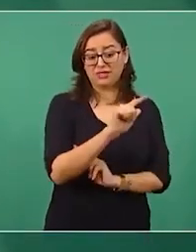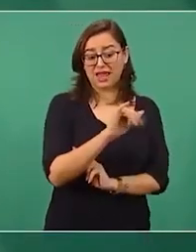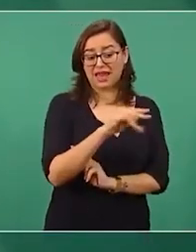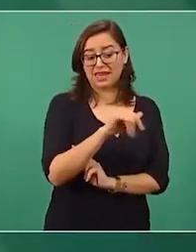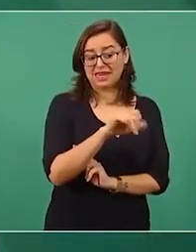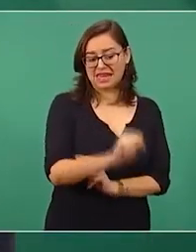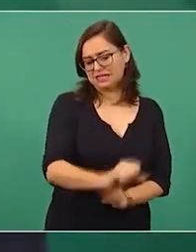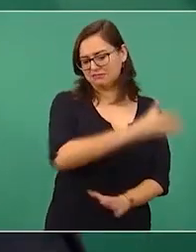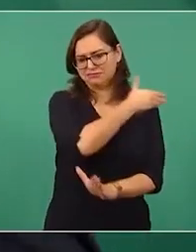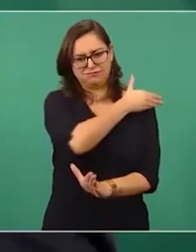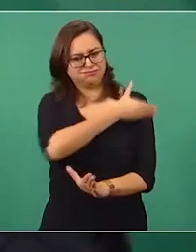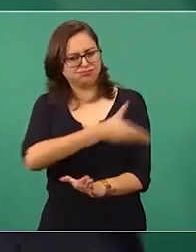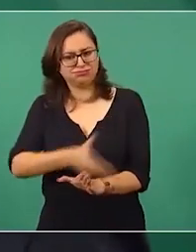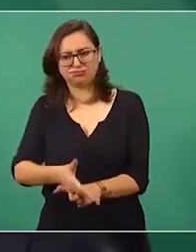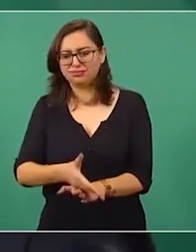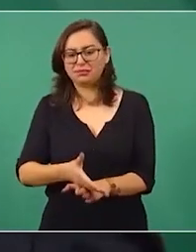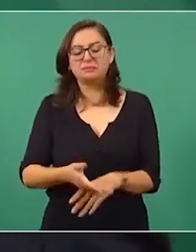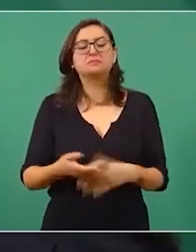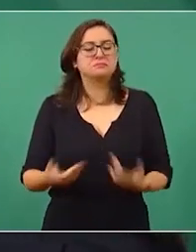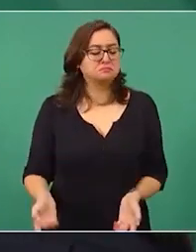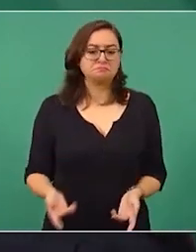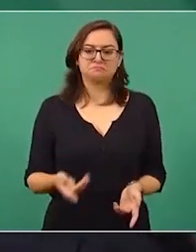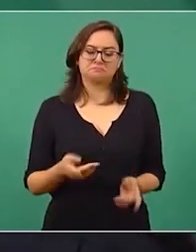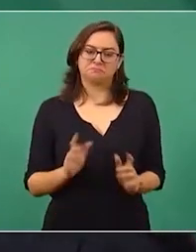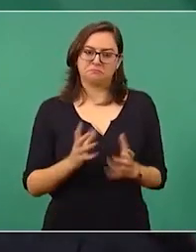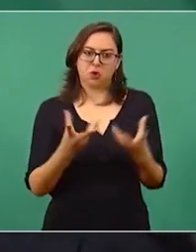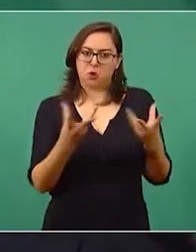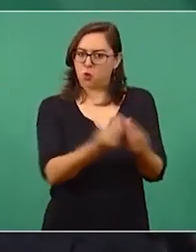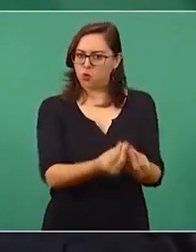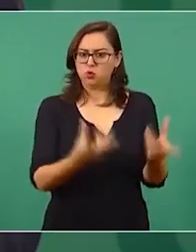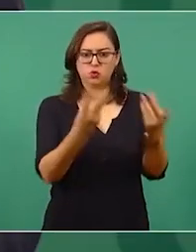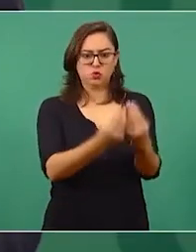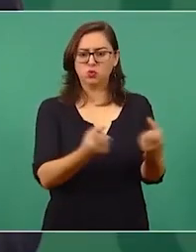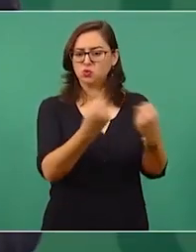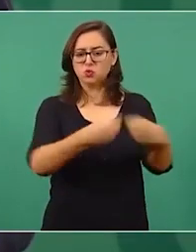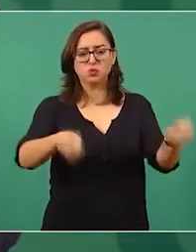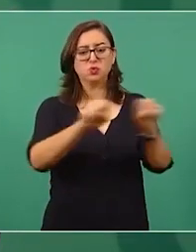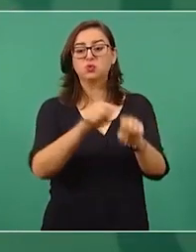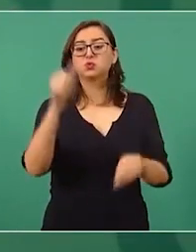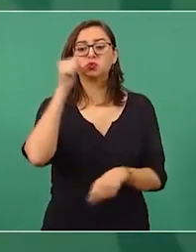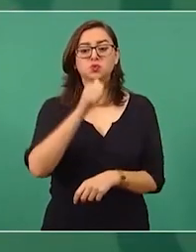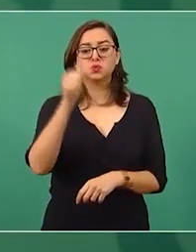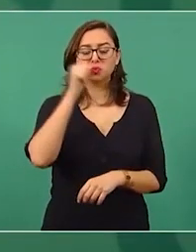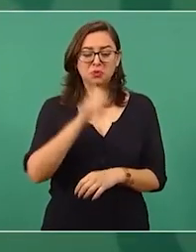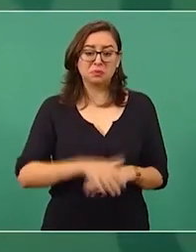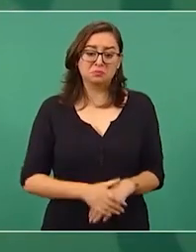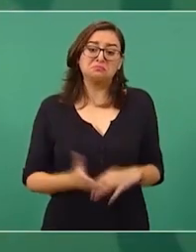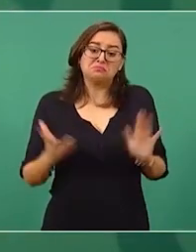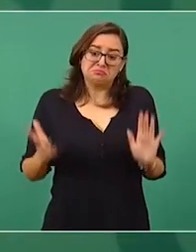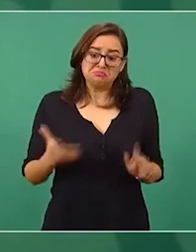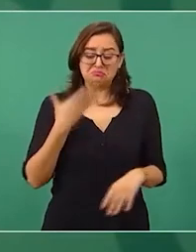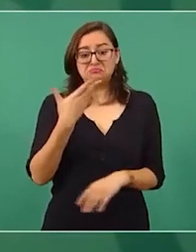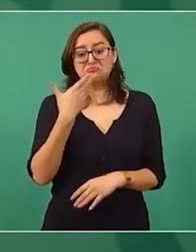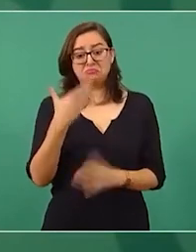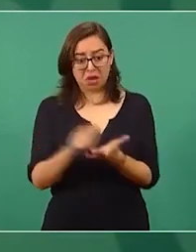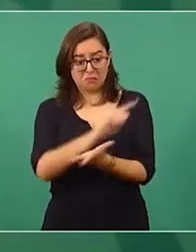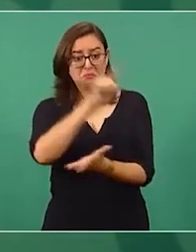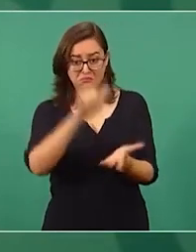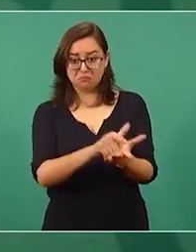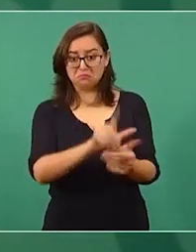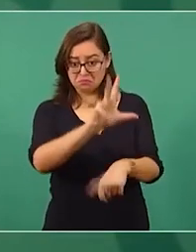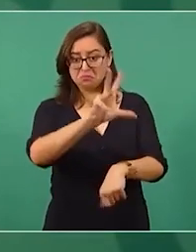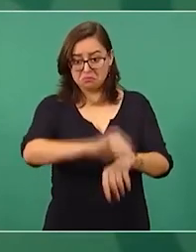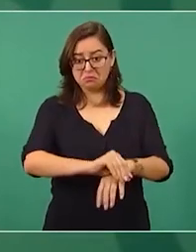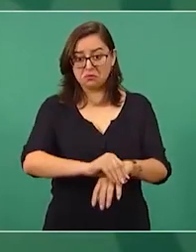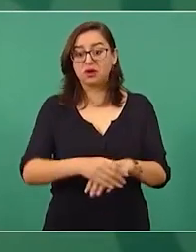es legal yo les diría que es benéfico porque hace